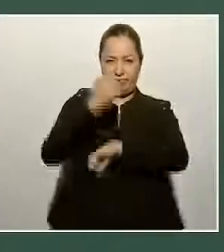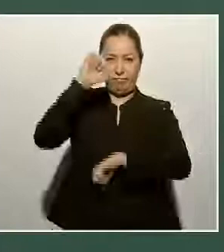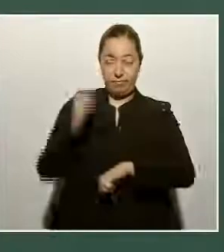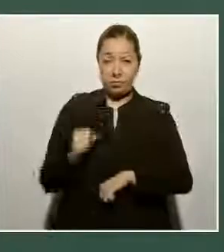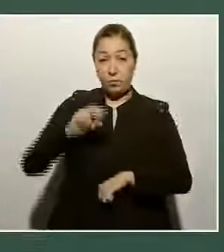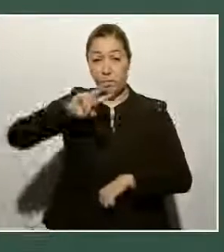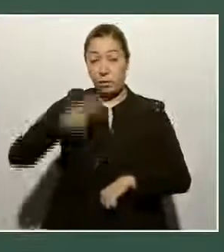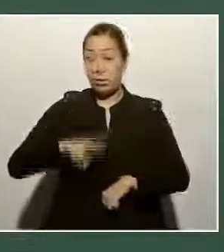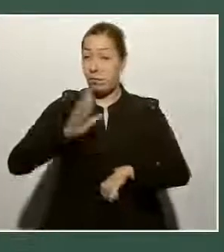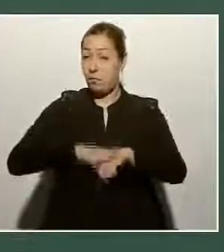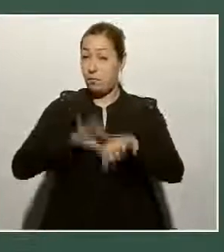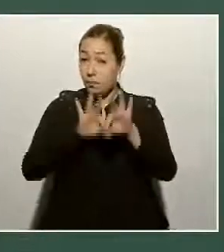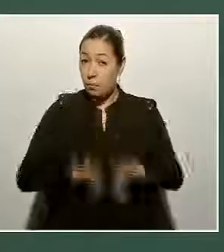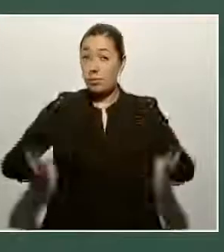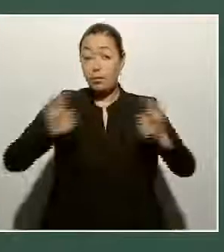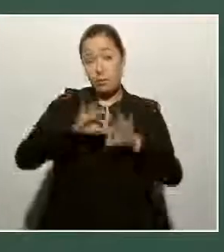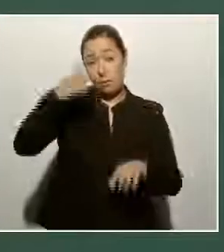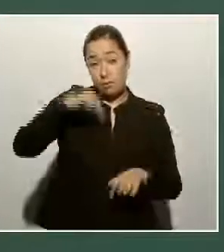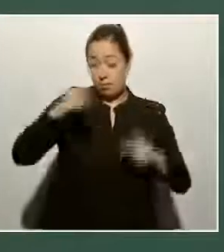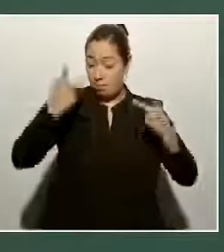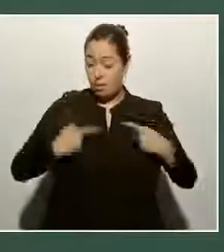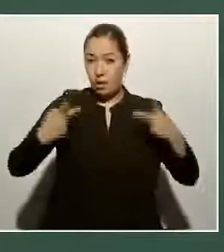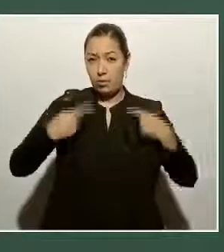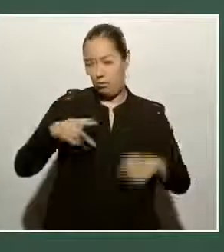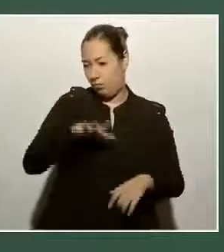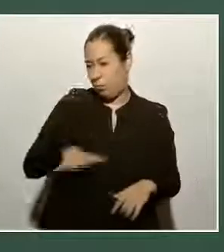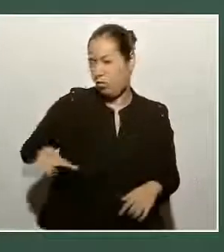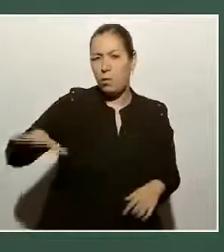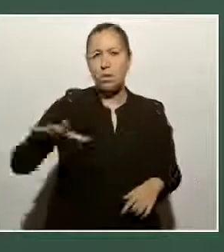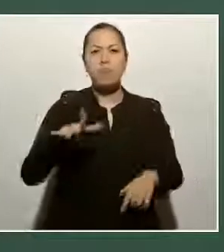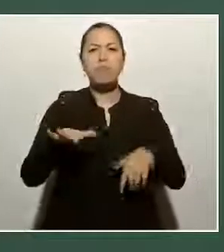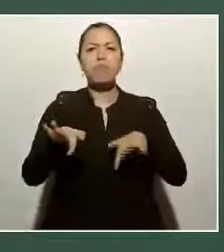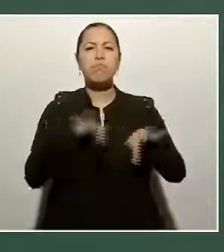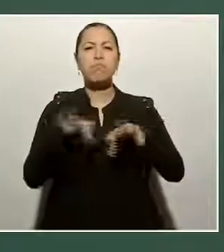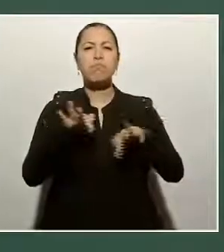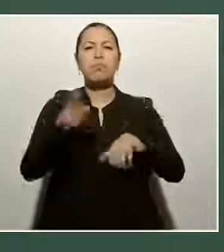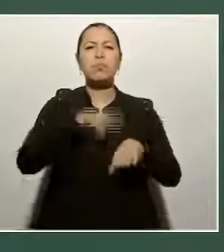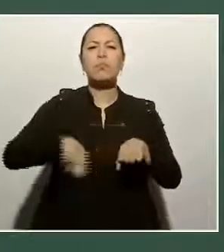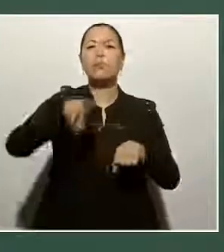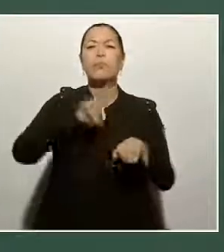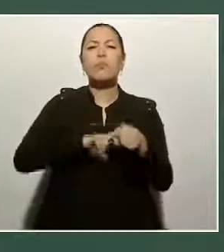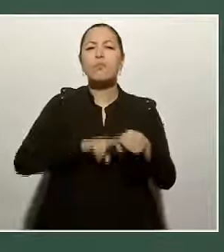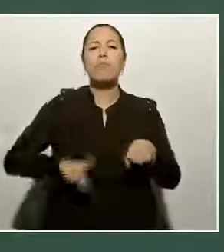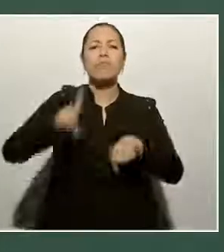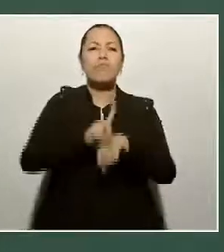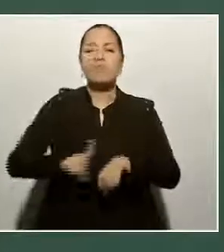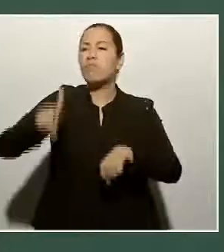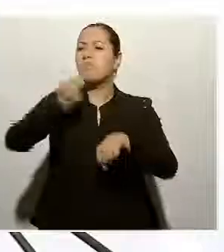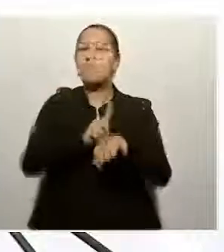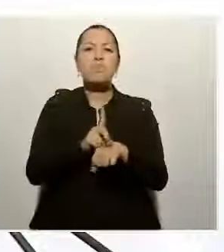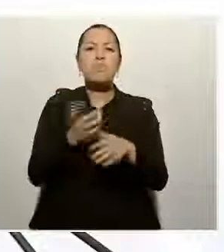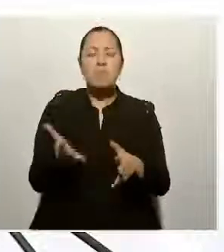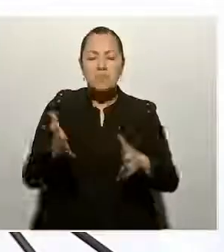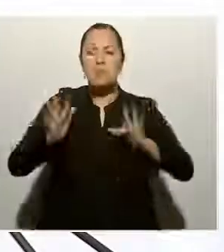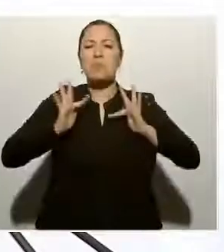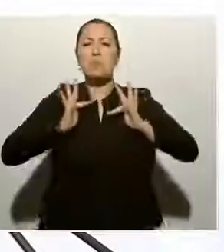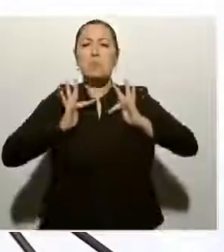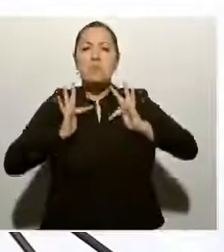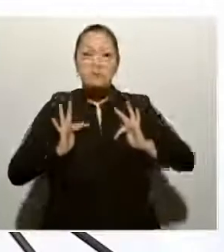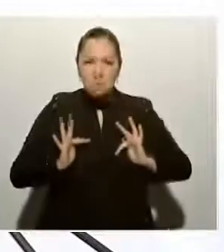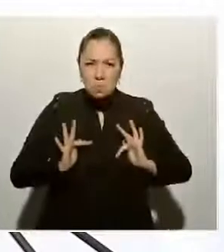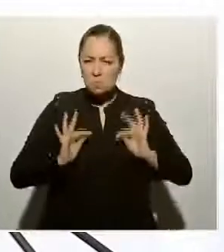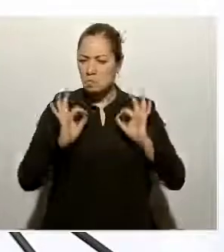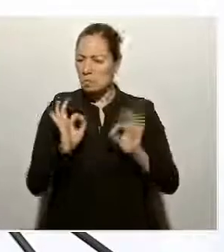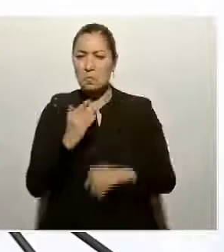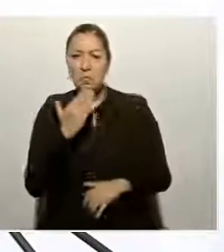para que la ciudadanía realice sus actividades cotidianas en un ambiente de armonía y tranquilidad. En tal sentido,